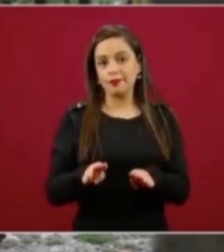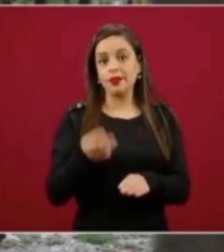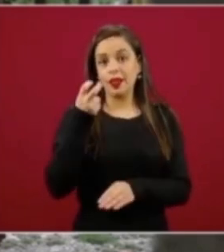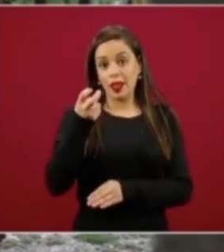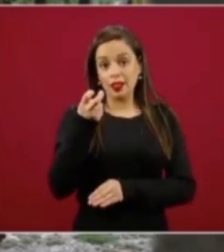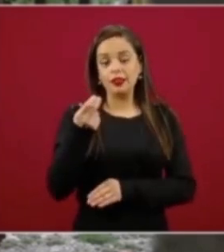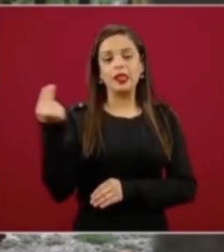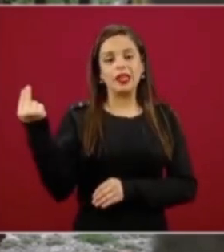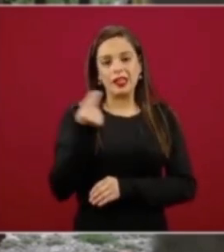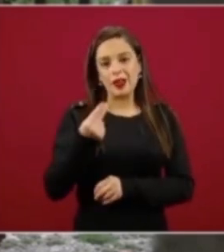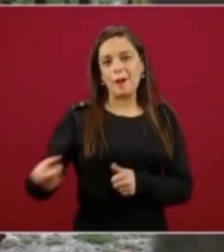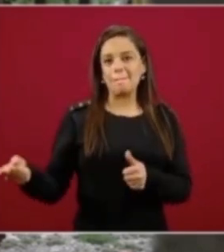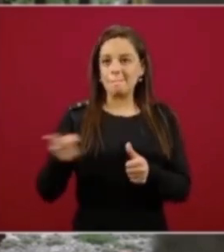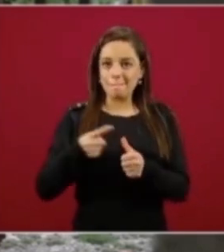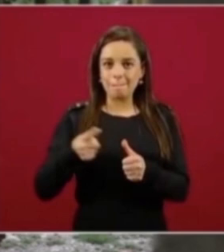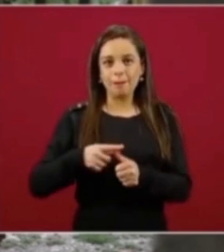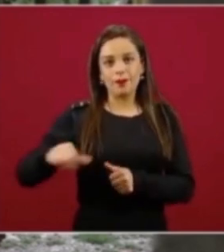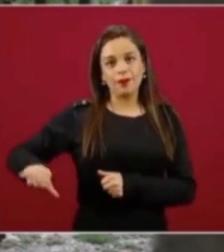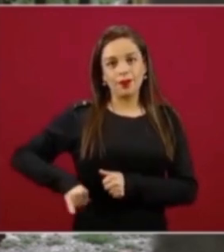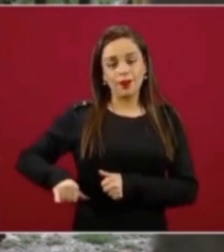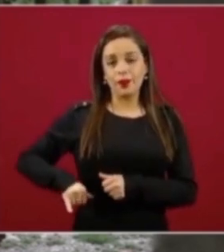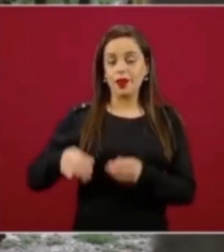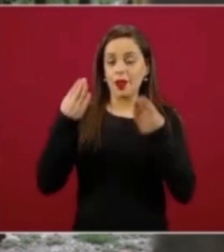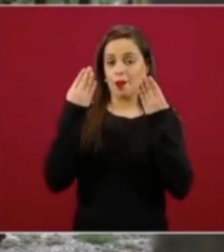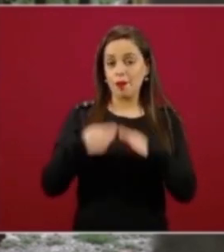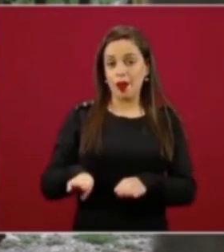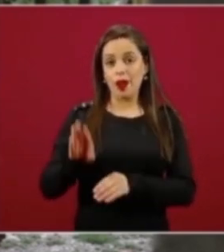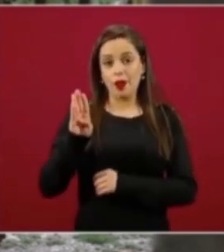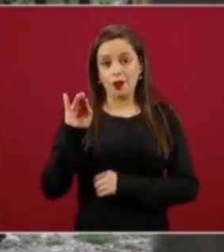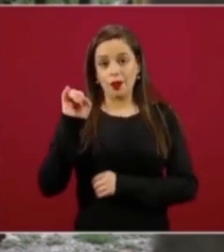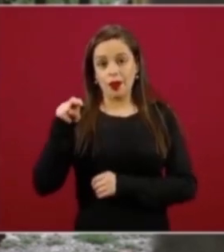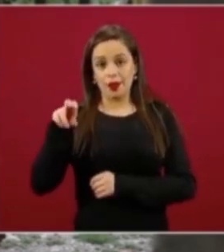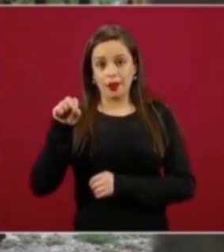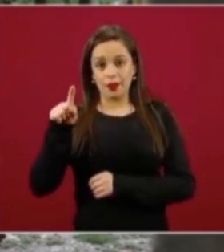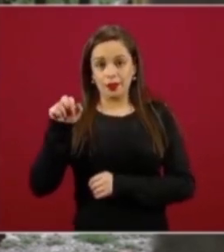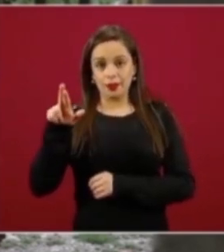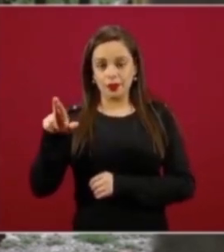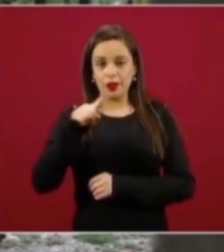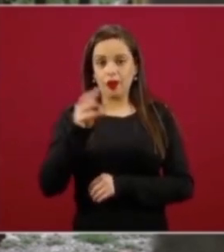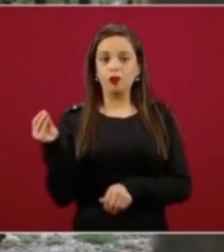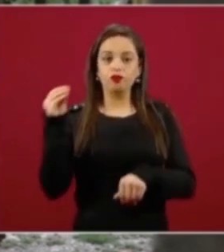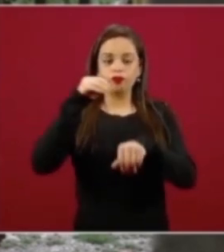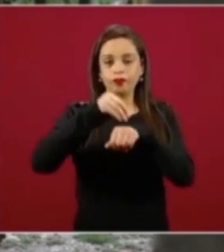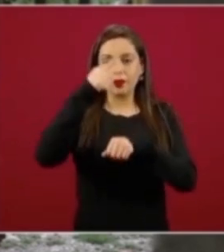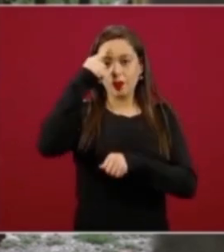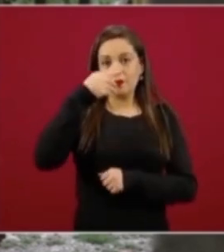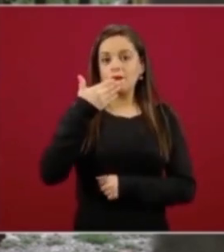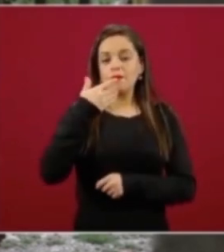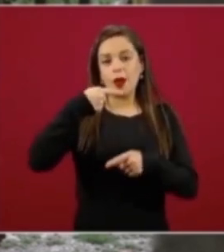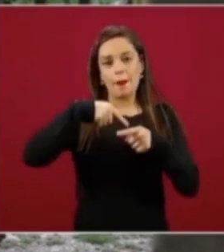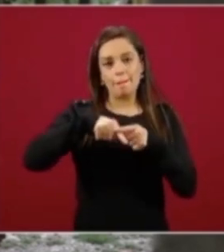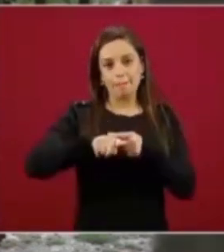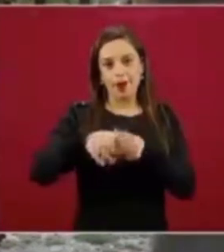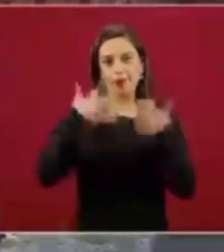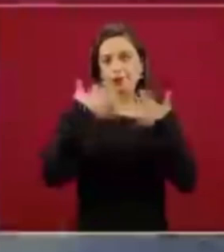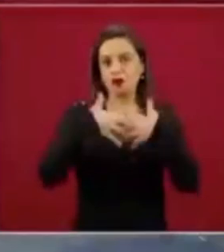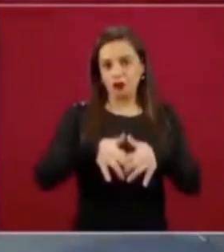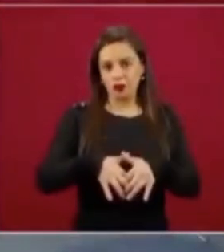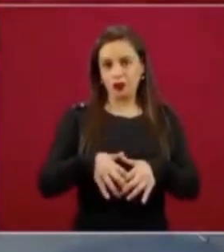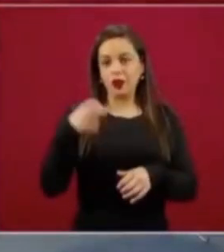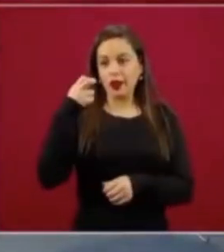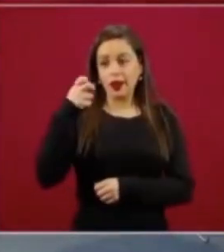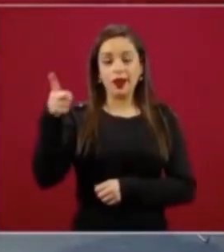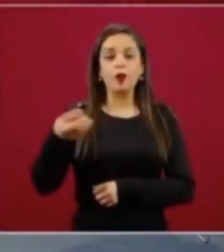primeros en querer que el banco, el bienestar, funcione lo más pronto que pueda y las sucursales nos van a ayudar mucho para ello,